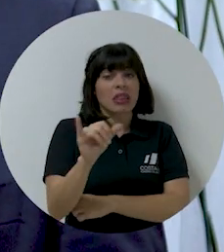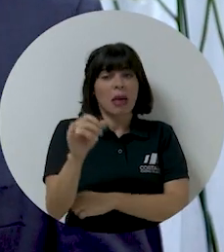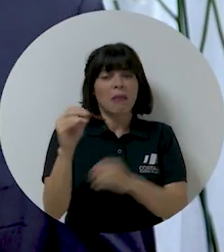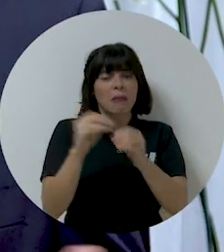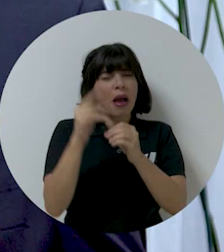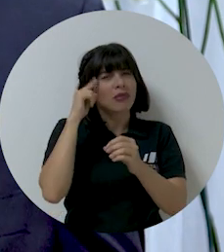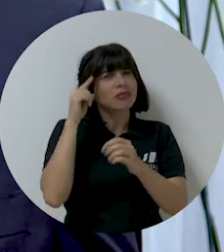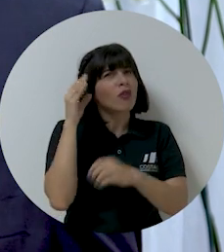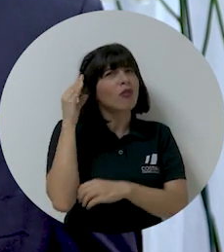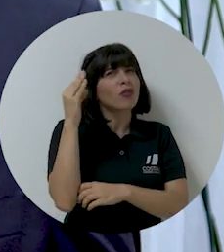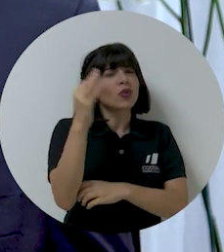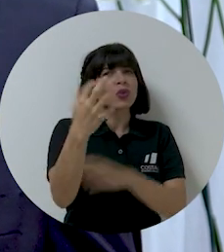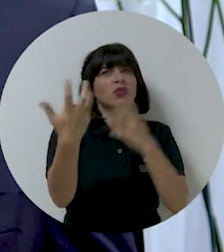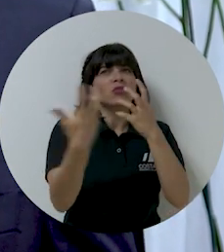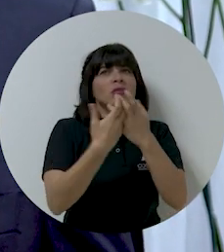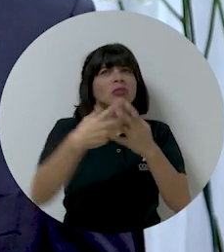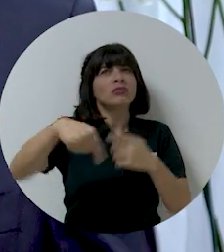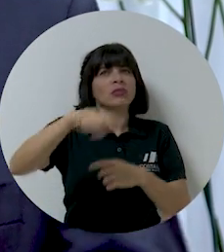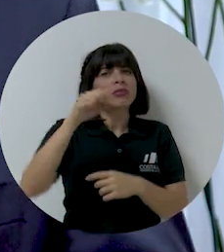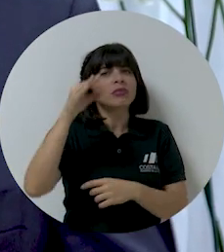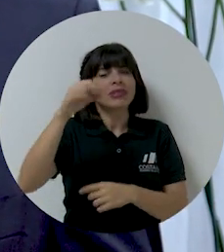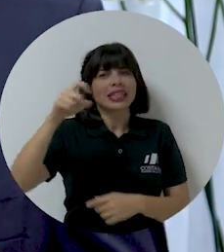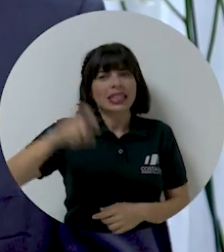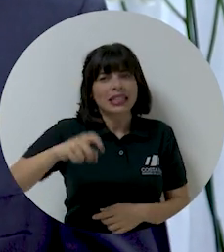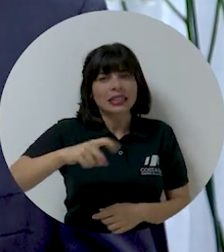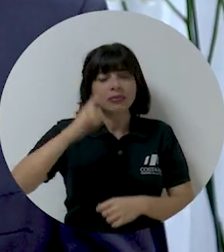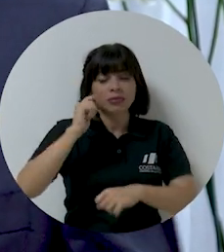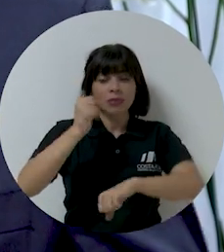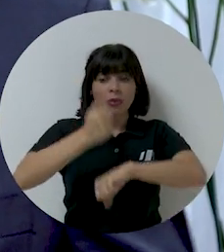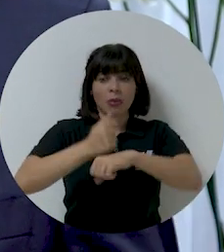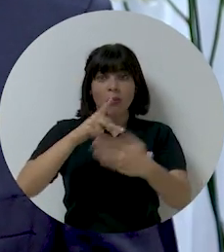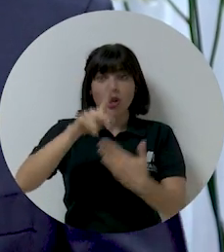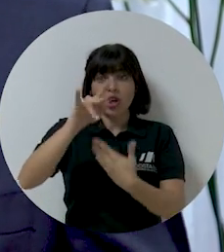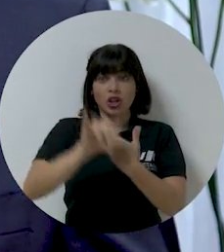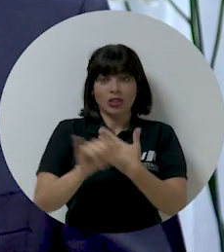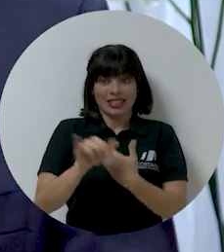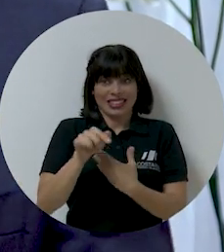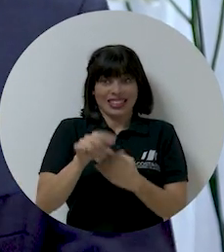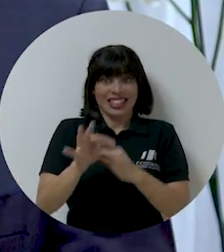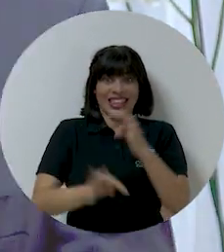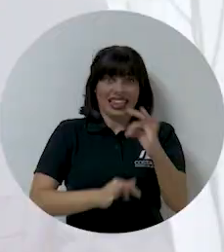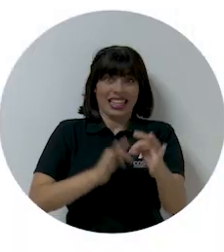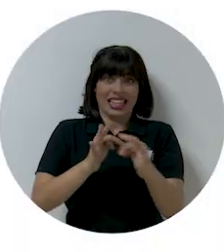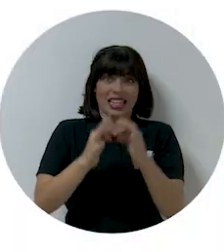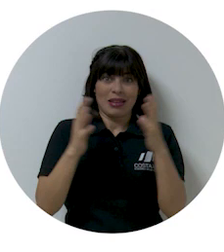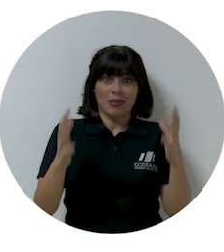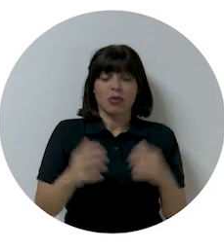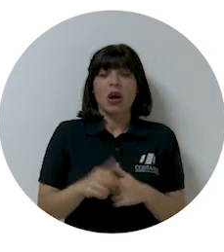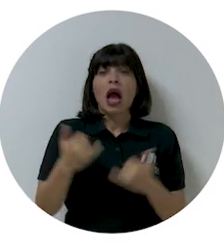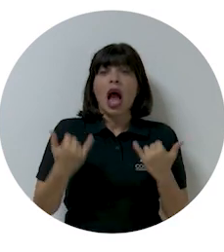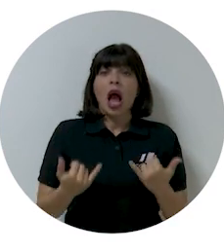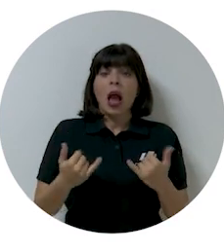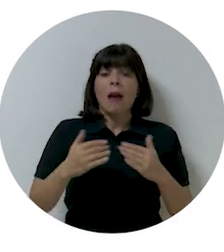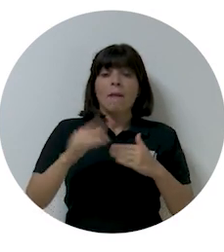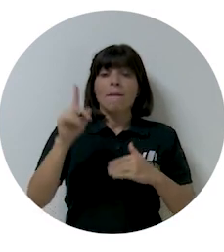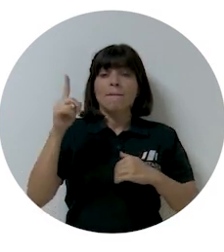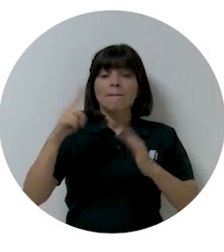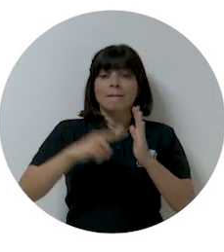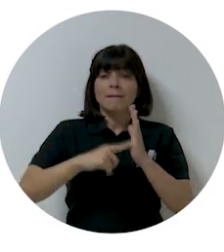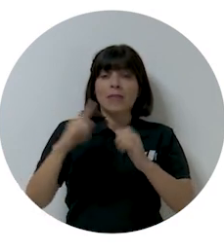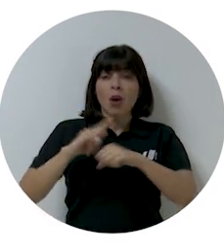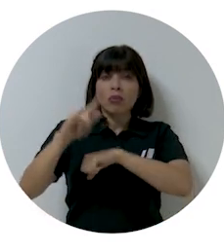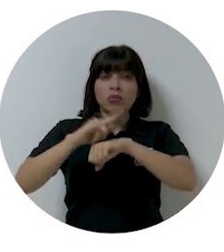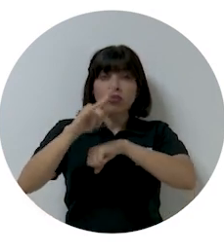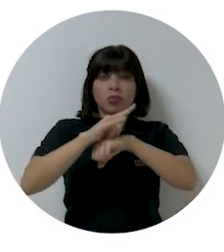allá, tomando en cuenta las condiciones requeridas para emprender un proyecto de esta envergadura. Hoy, con más de mil vuelos